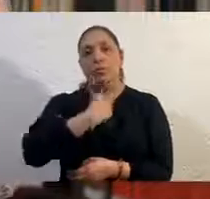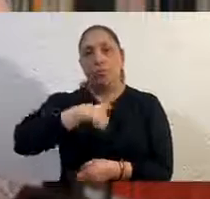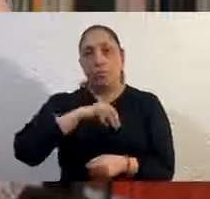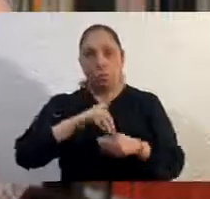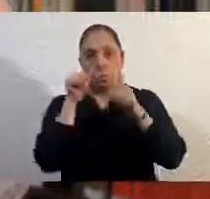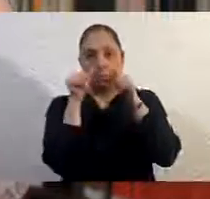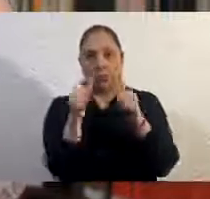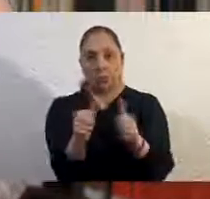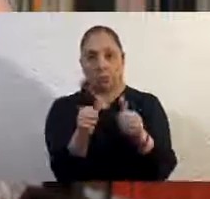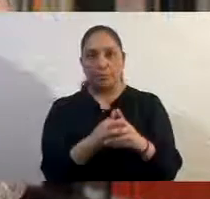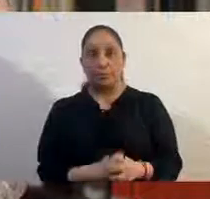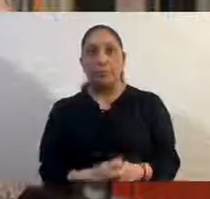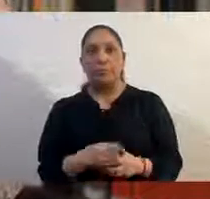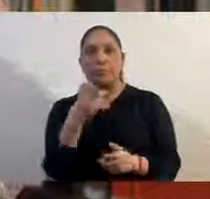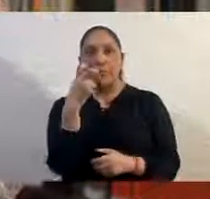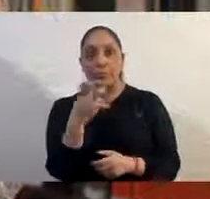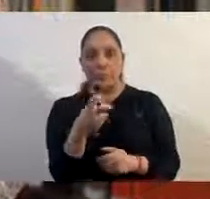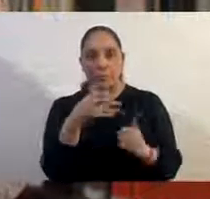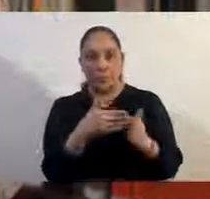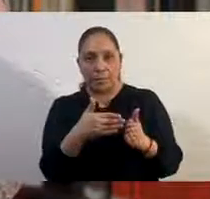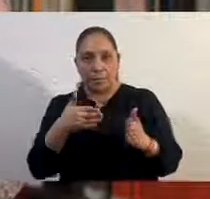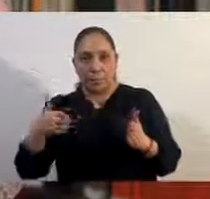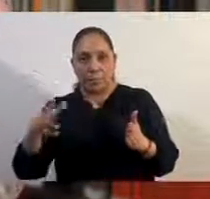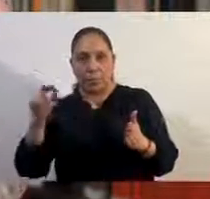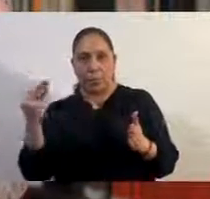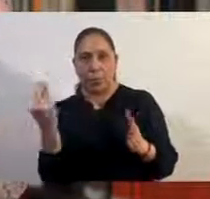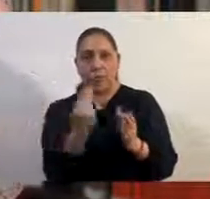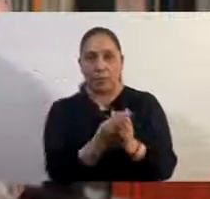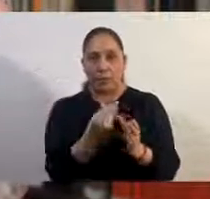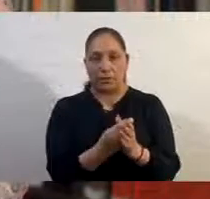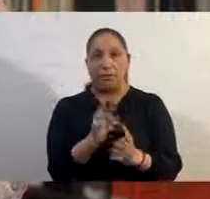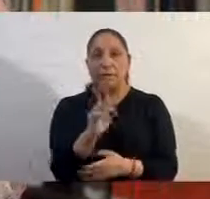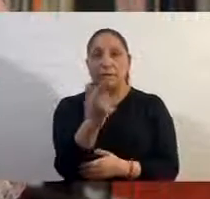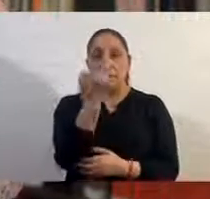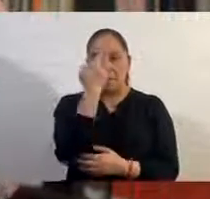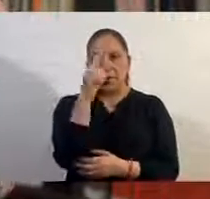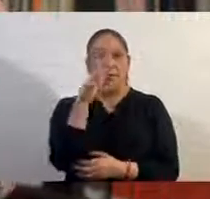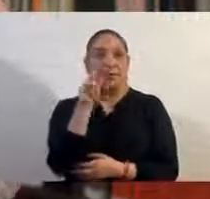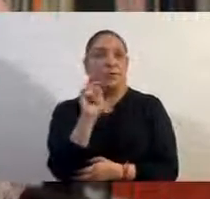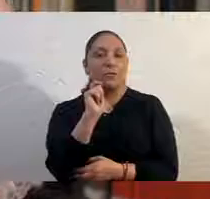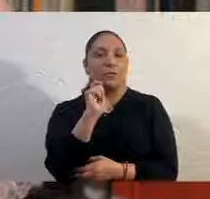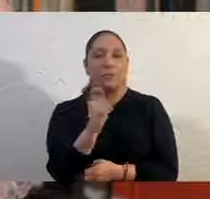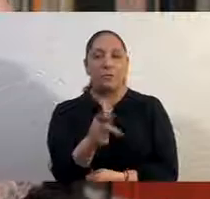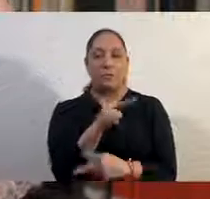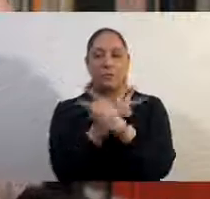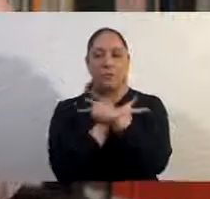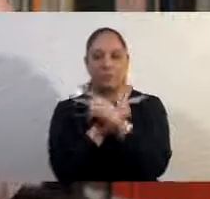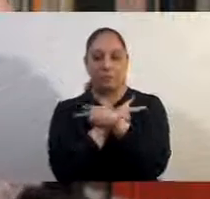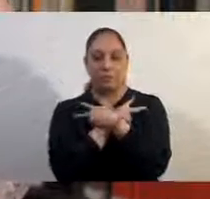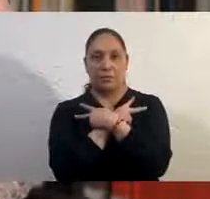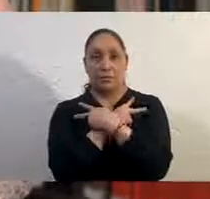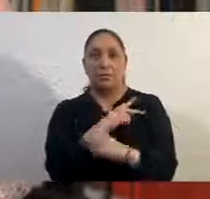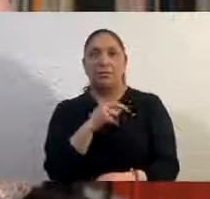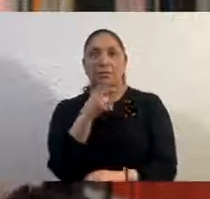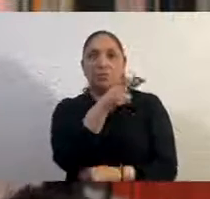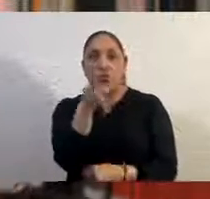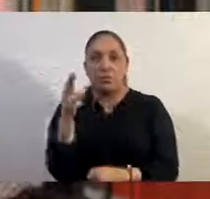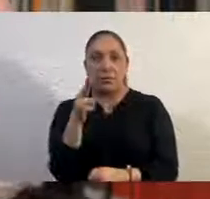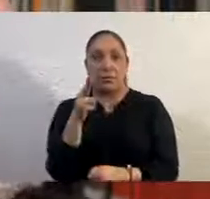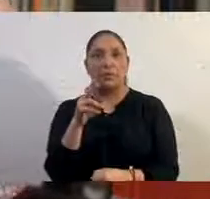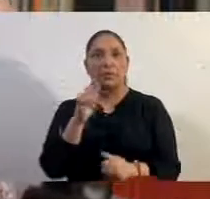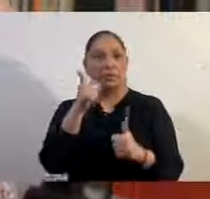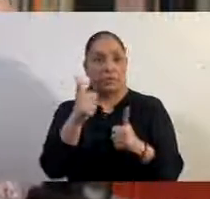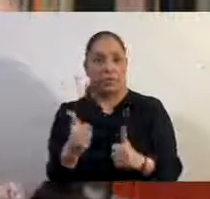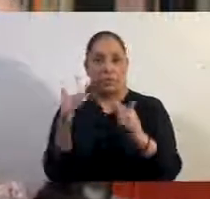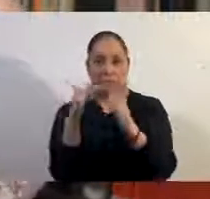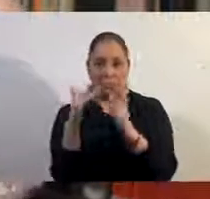Este periodo de no clases, recuerden, no son vacaciones. Procuren al máximo quedarse en casa. Les